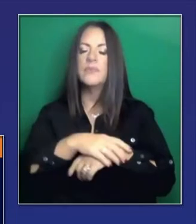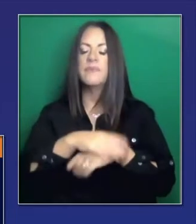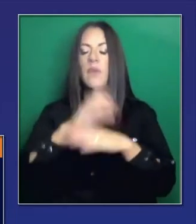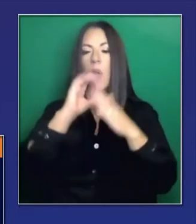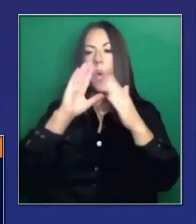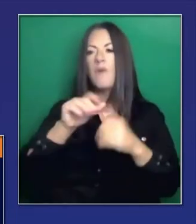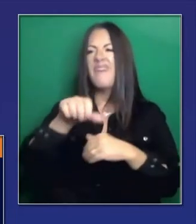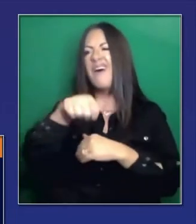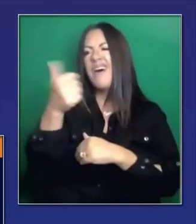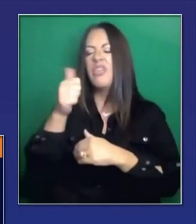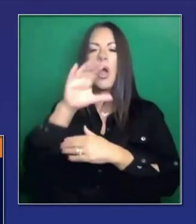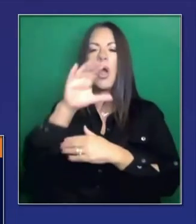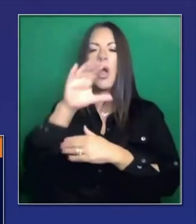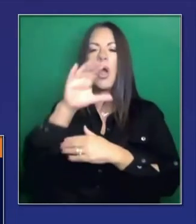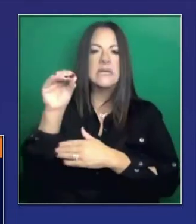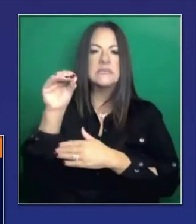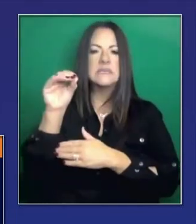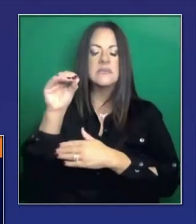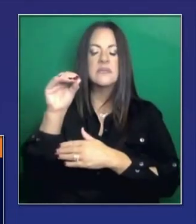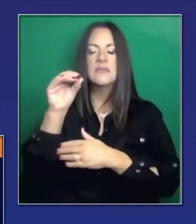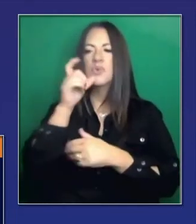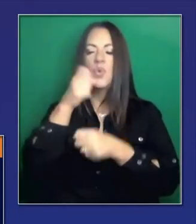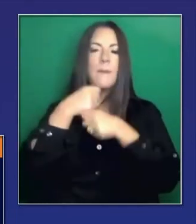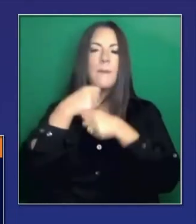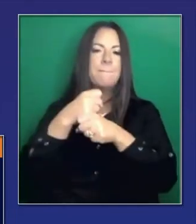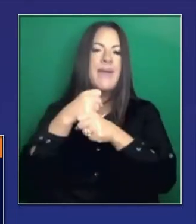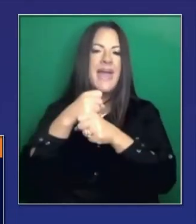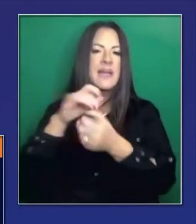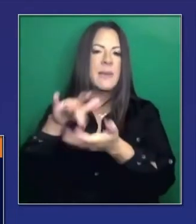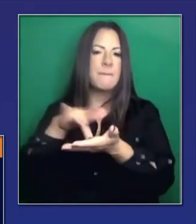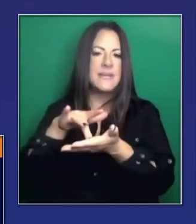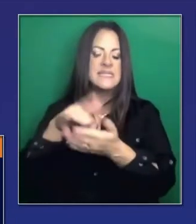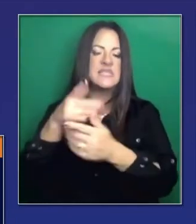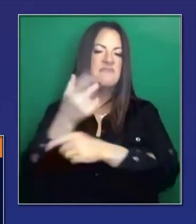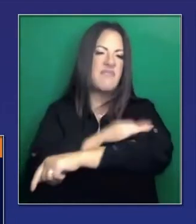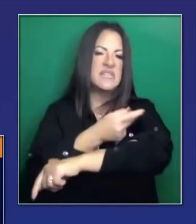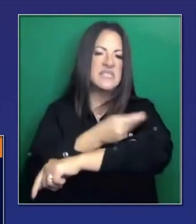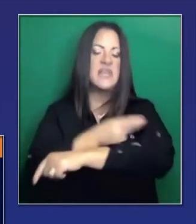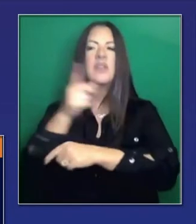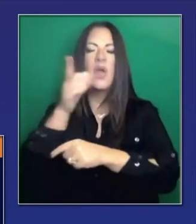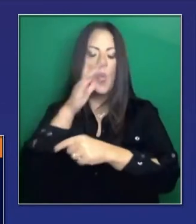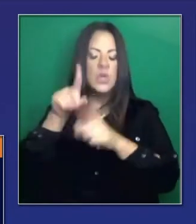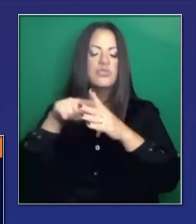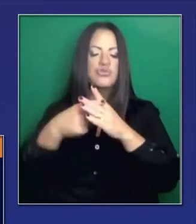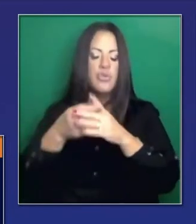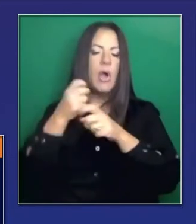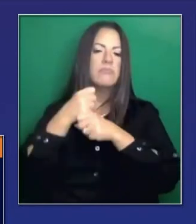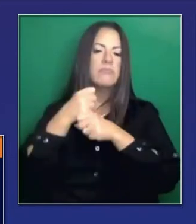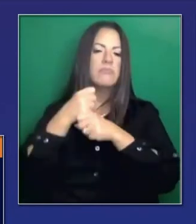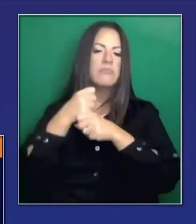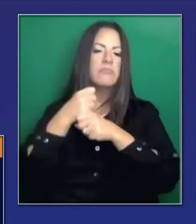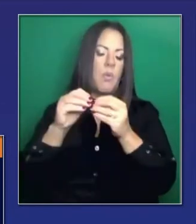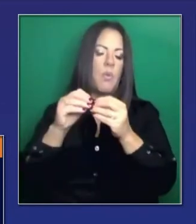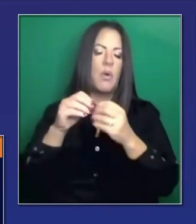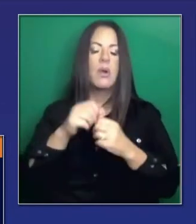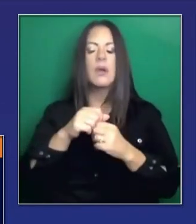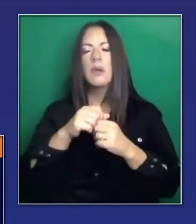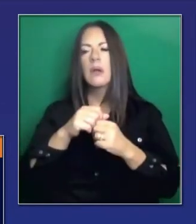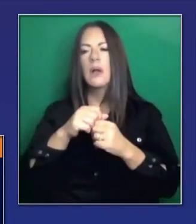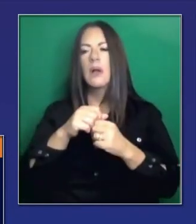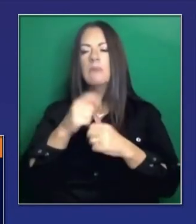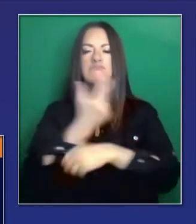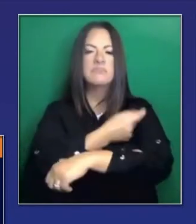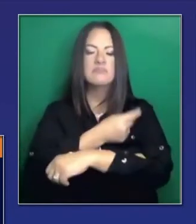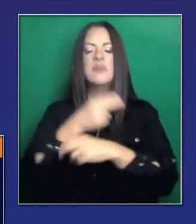disponibles de Moderna, Pfizer, van a dar su vacuna más tarde, también otras compañías AstraZeneca, tal vez más